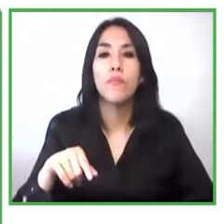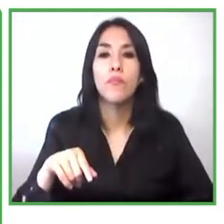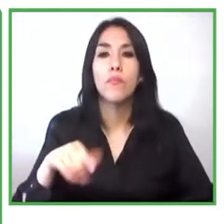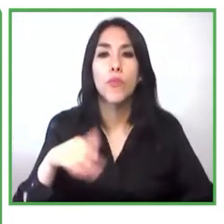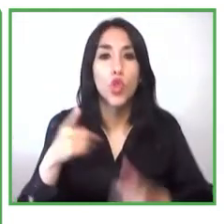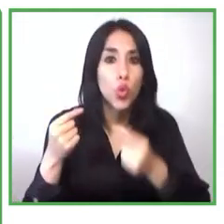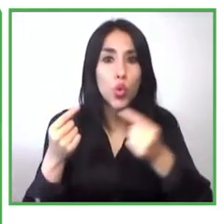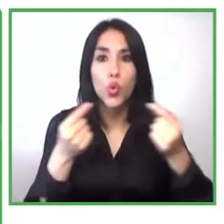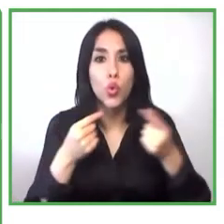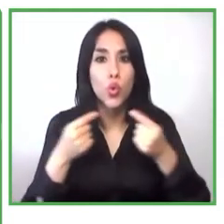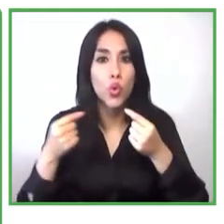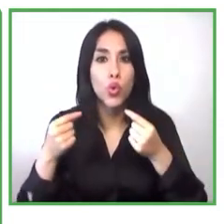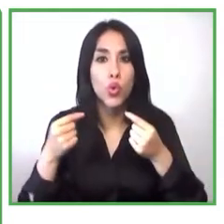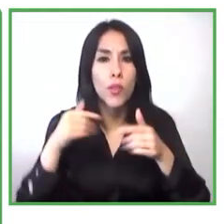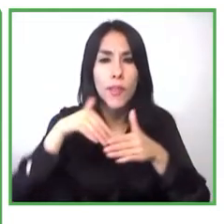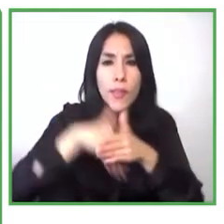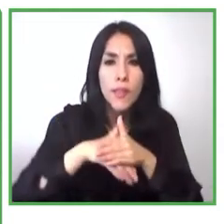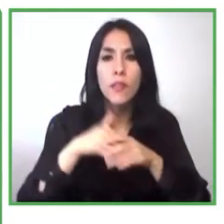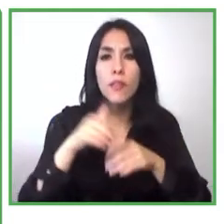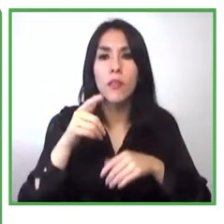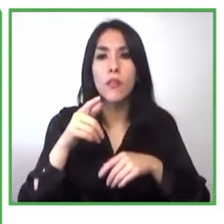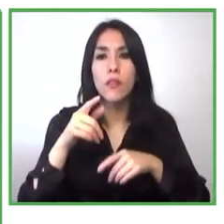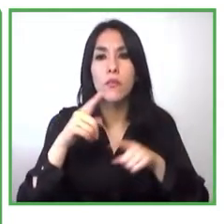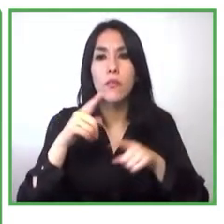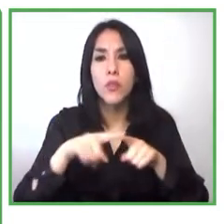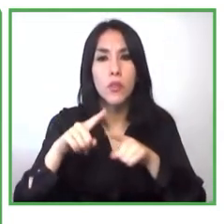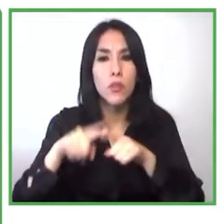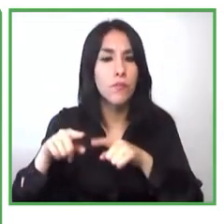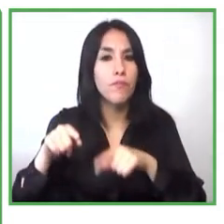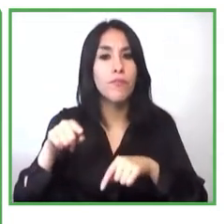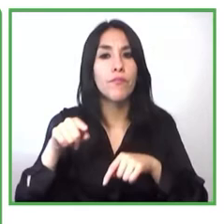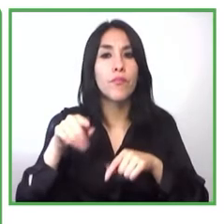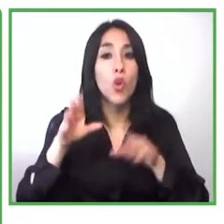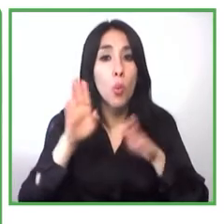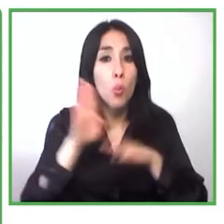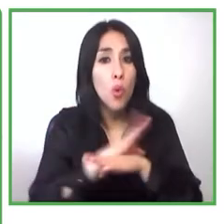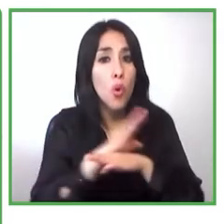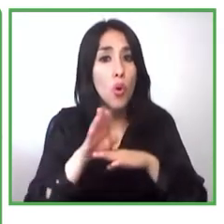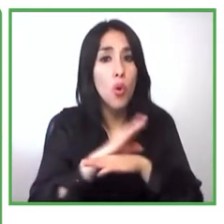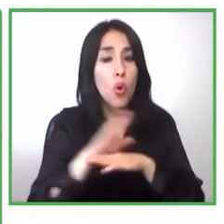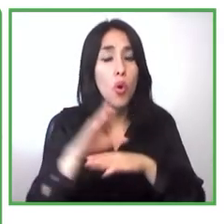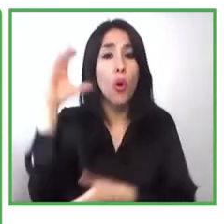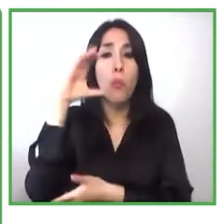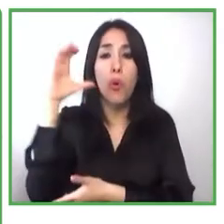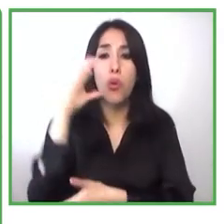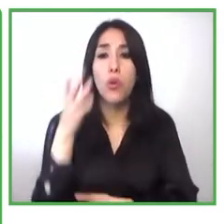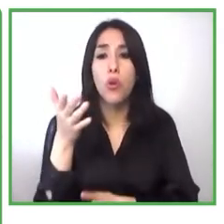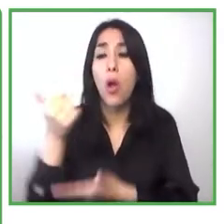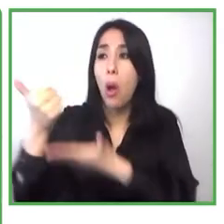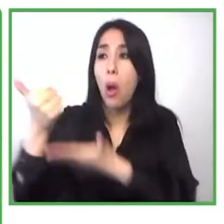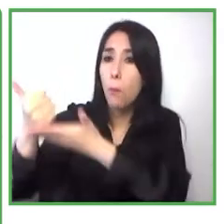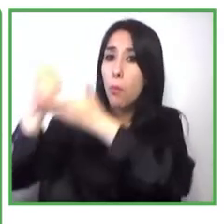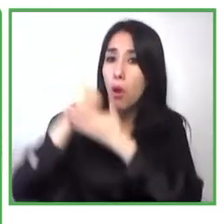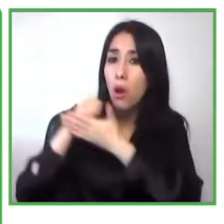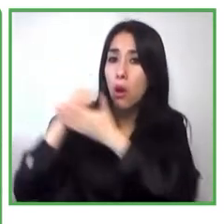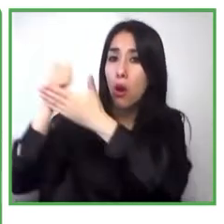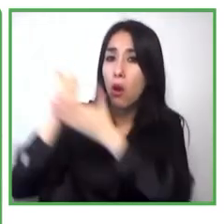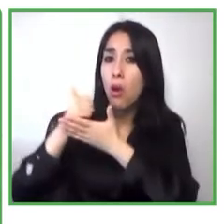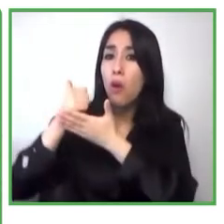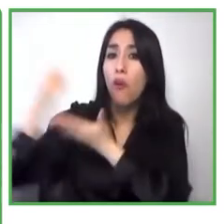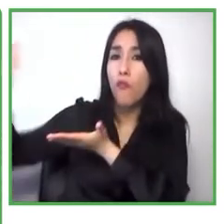fundaciones que trabajan temas de emprendimiento para consolidar un instrumento que nos permitiera